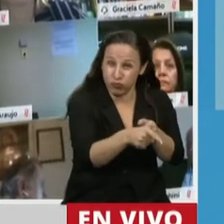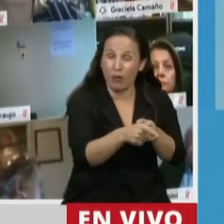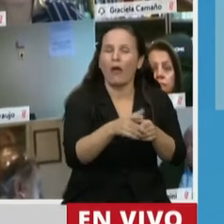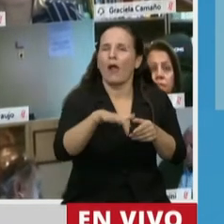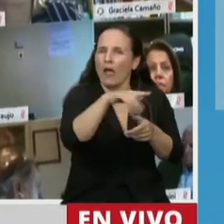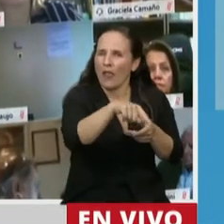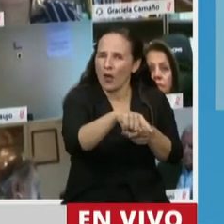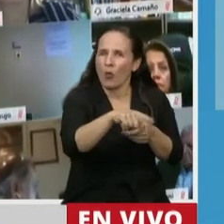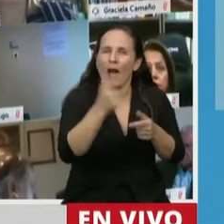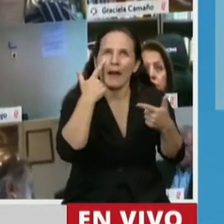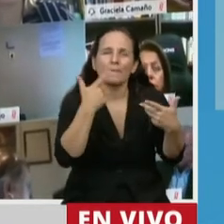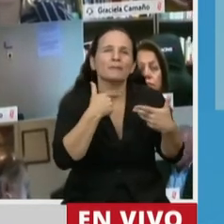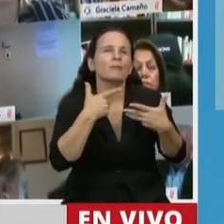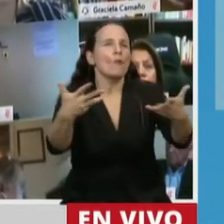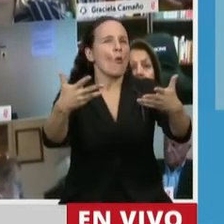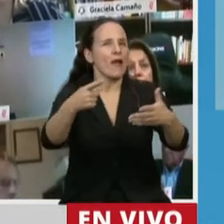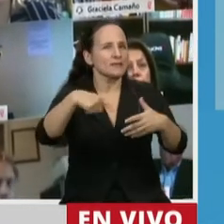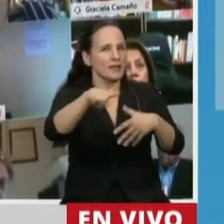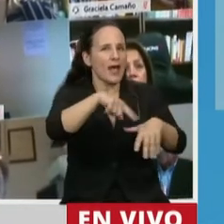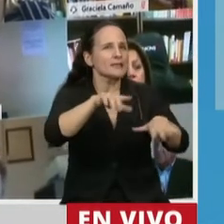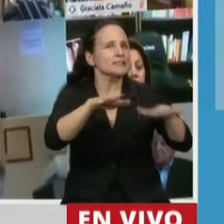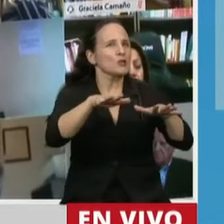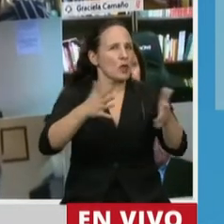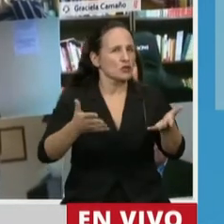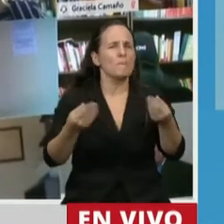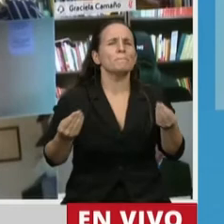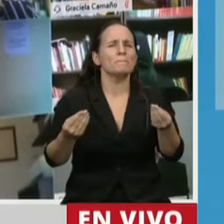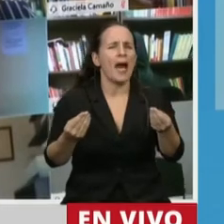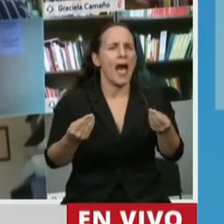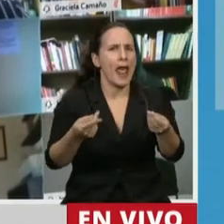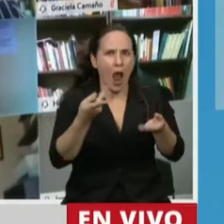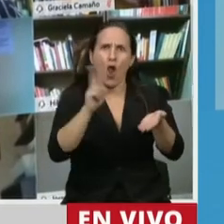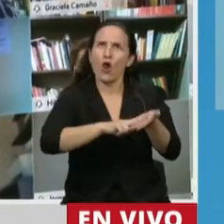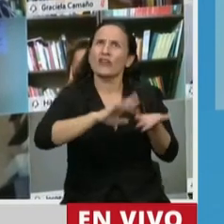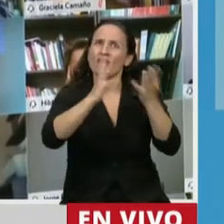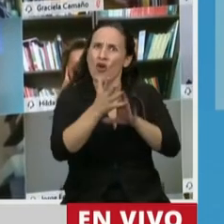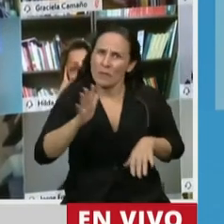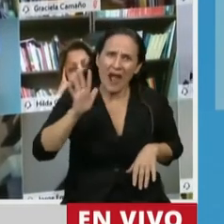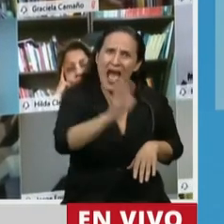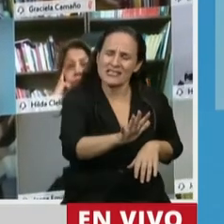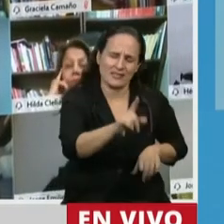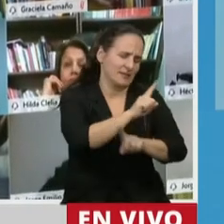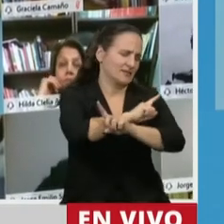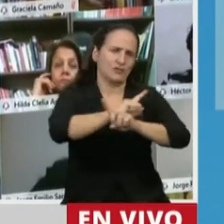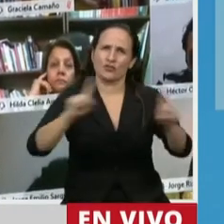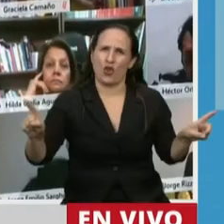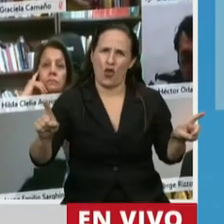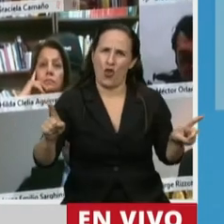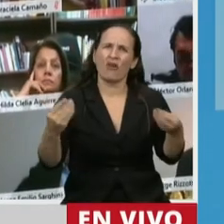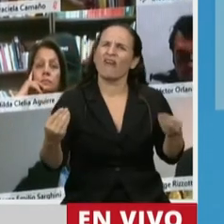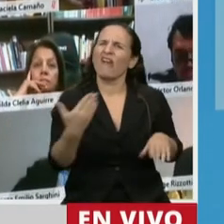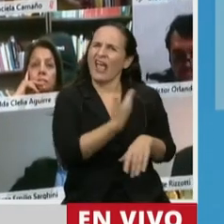tratando de hacer visible esta situación para que nunca más se genere un clima social que permita que el Estado